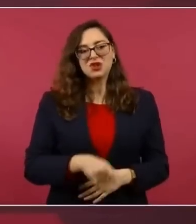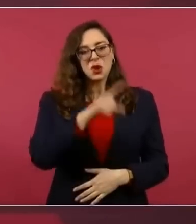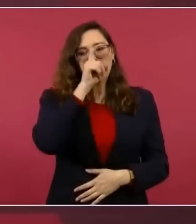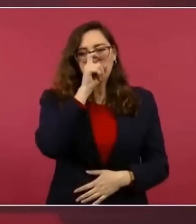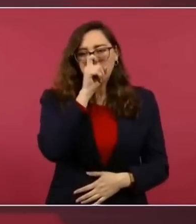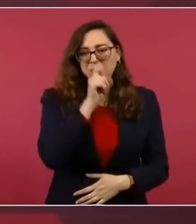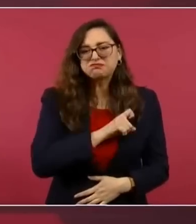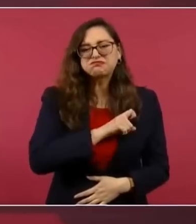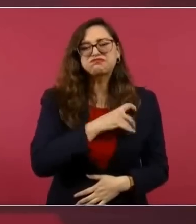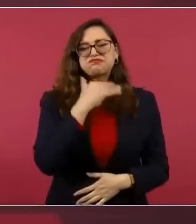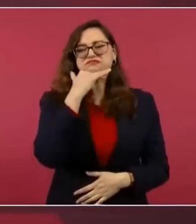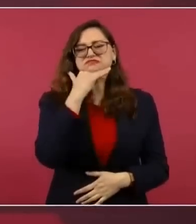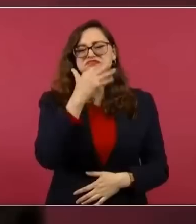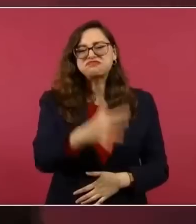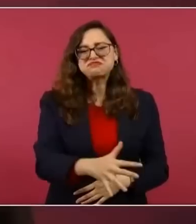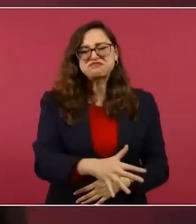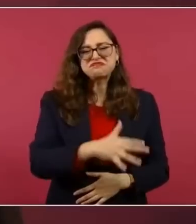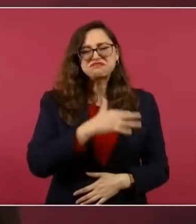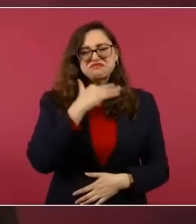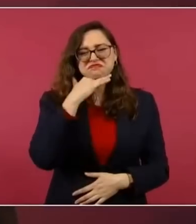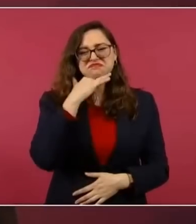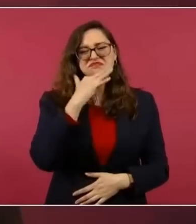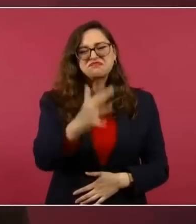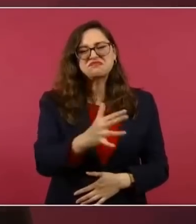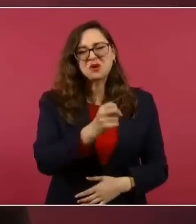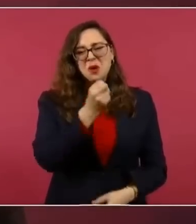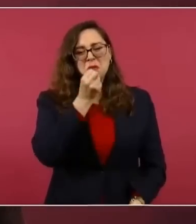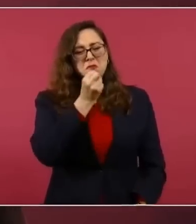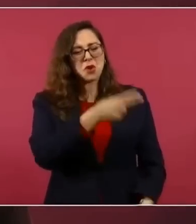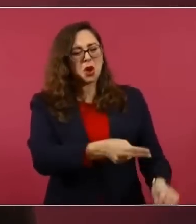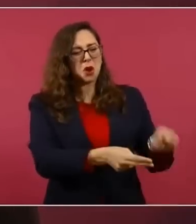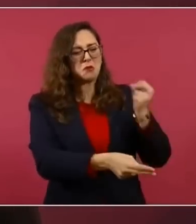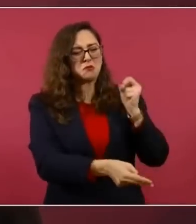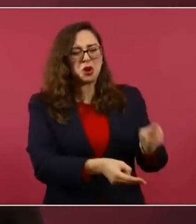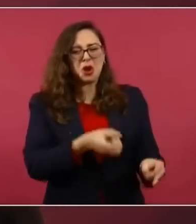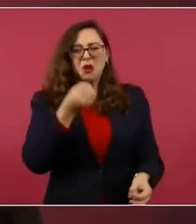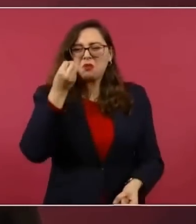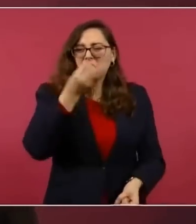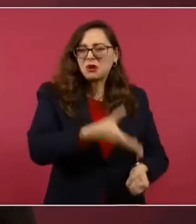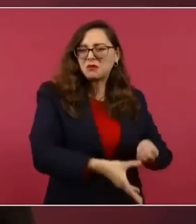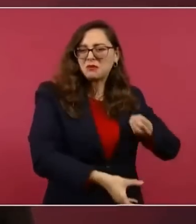corrupción, de injusticias, de privilegios. Entonces, es una vergüenza.